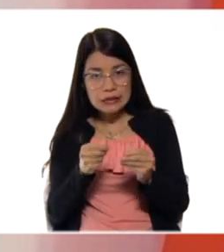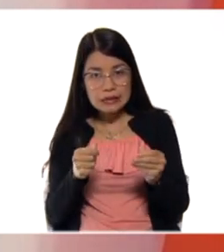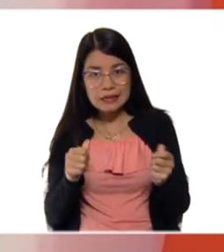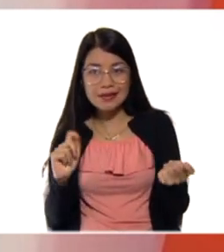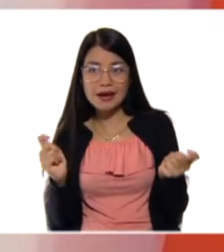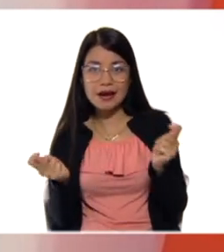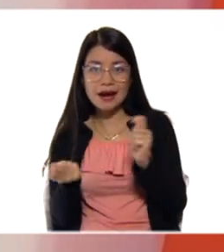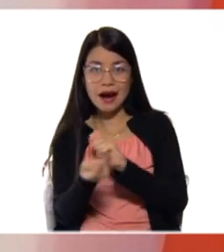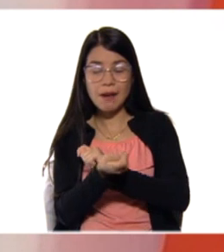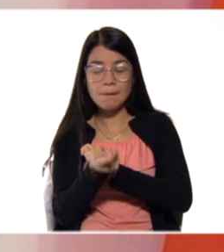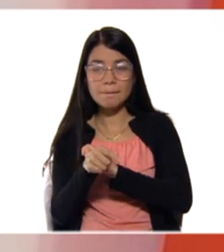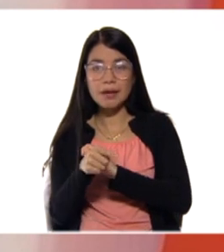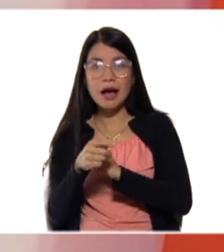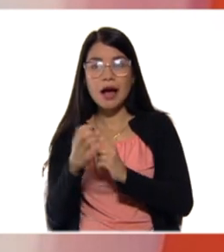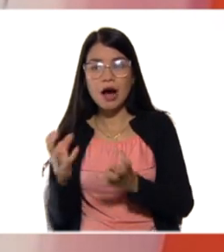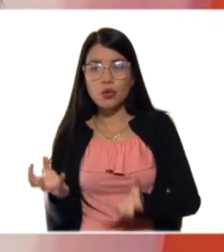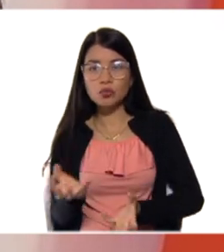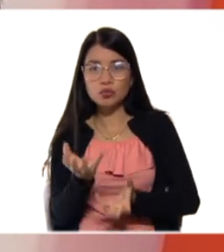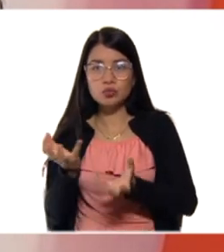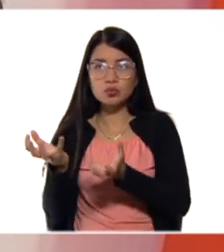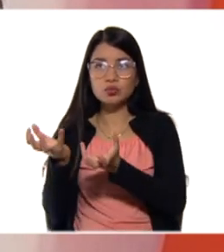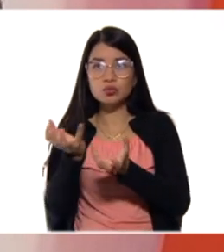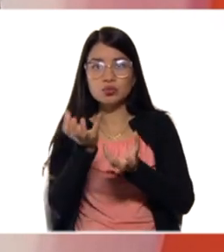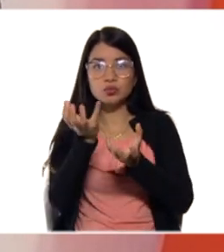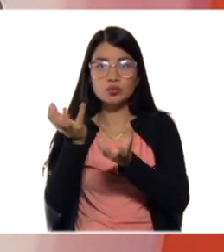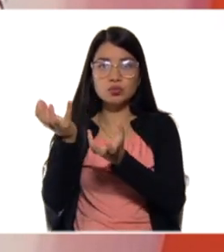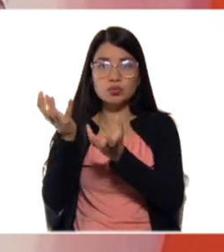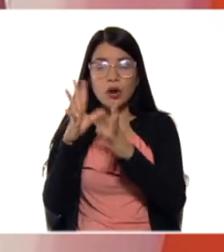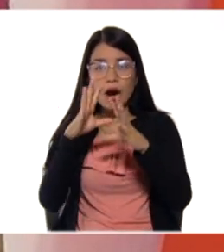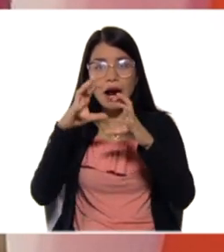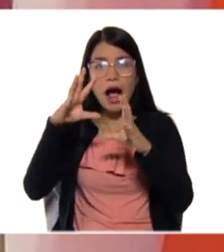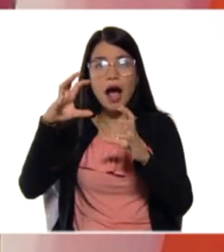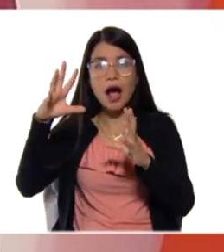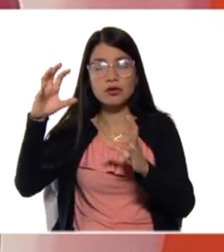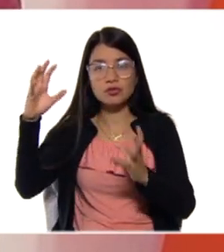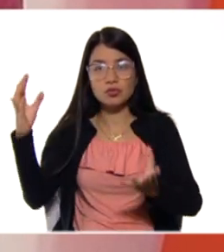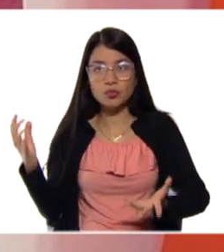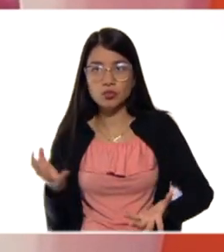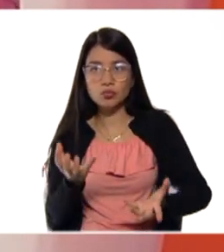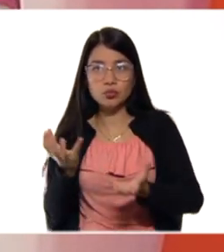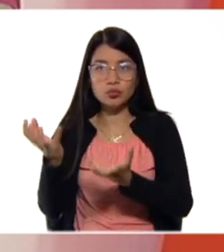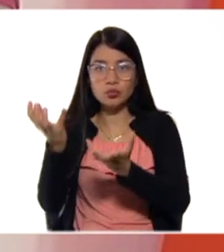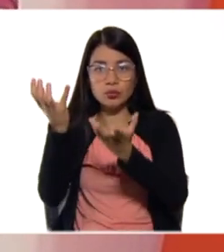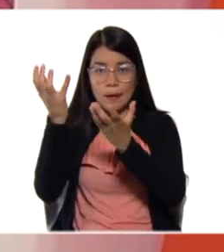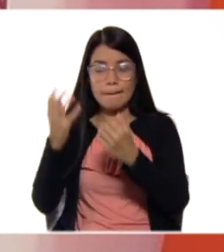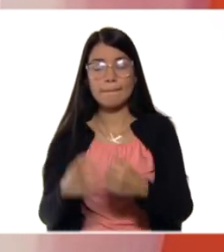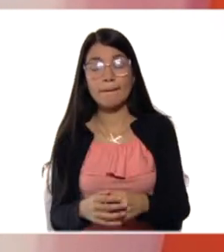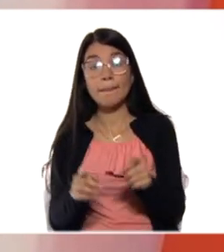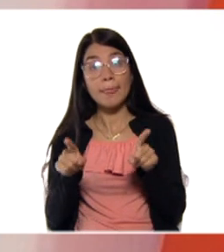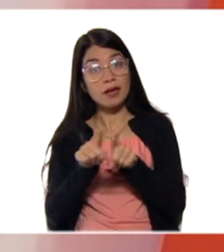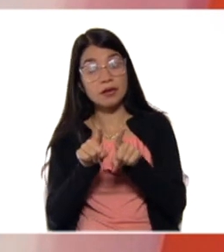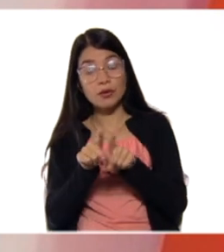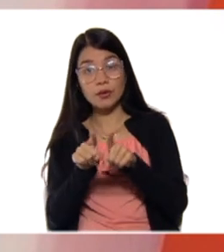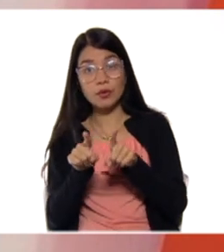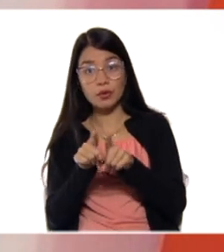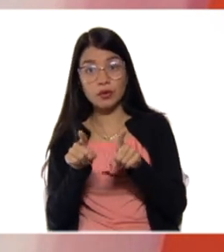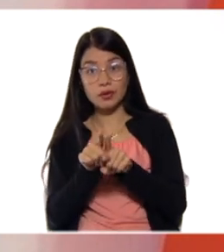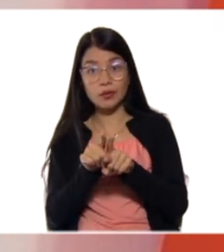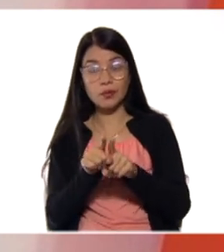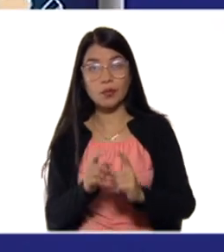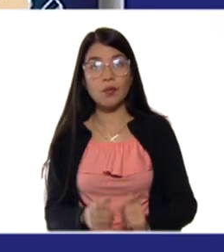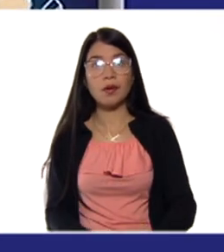es mayor. ¿Ok? Igual, en el caso de las reacciones